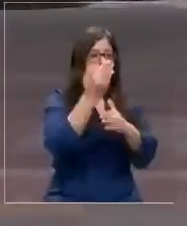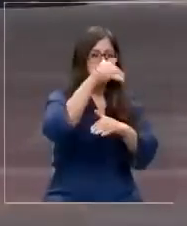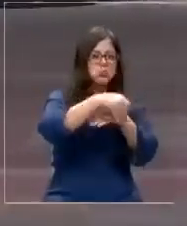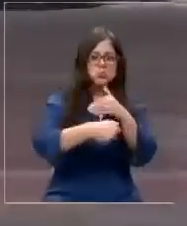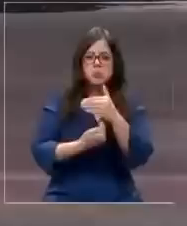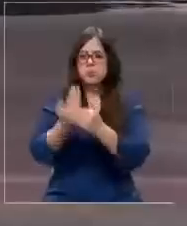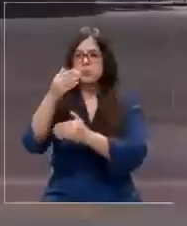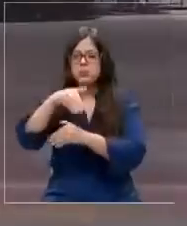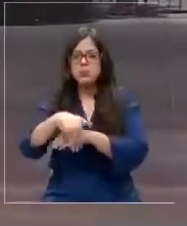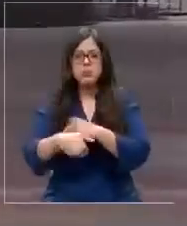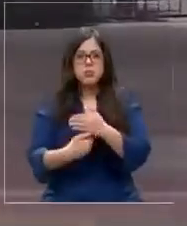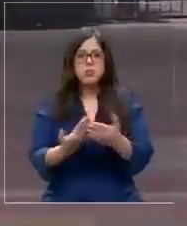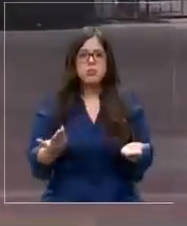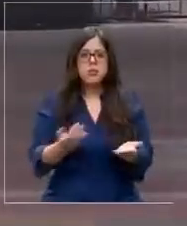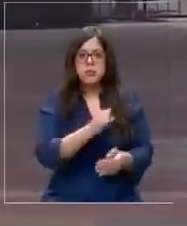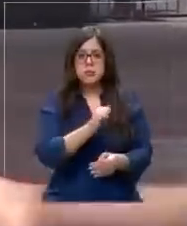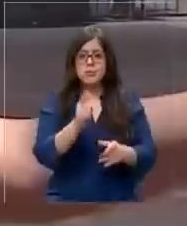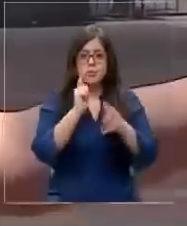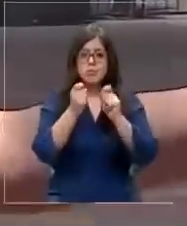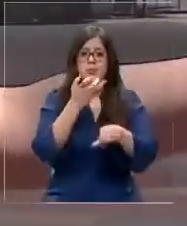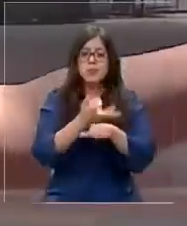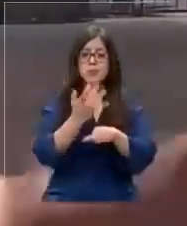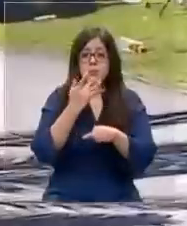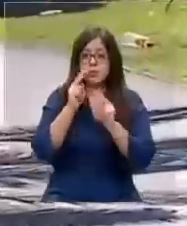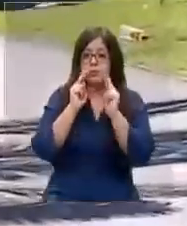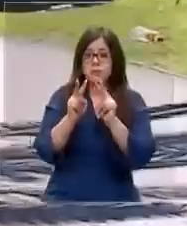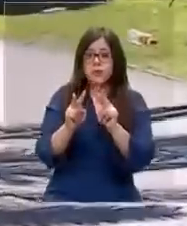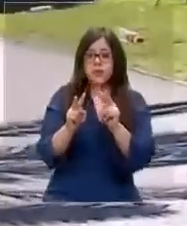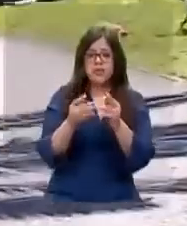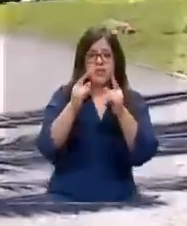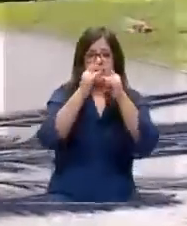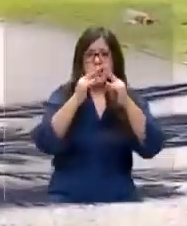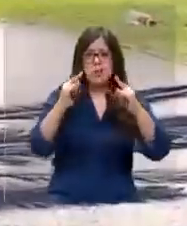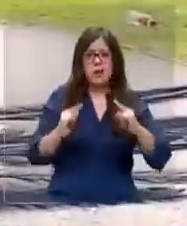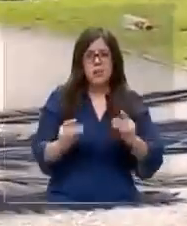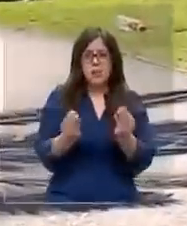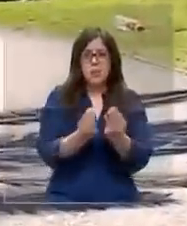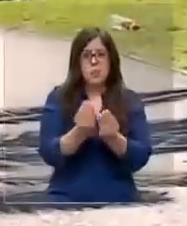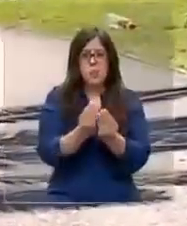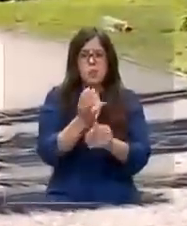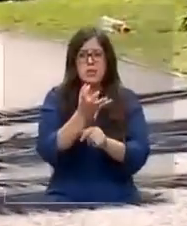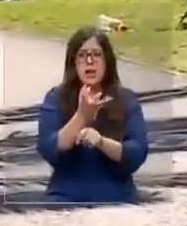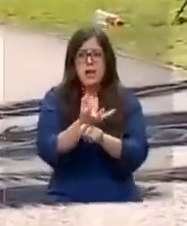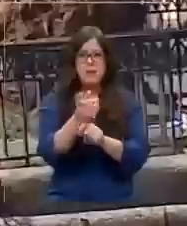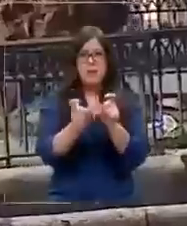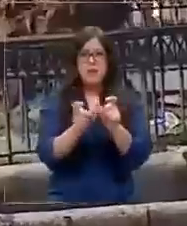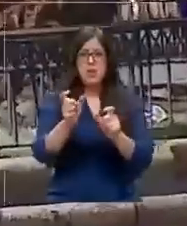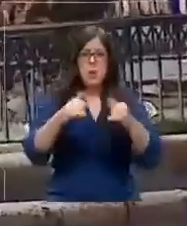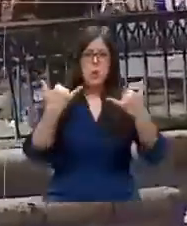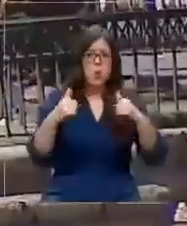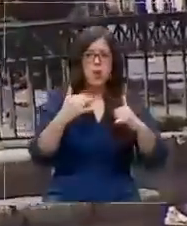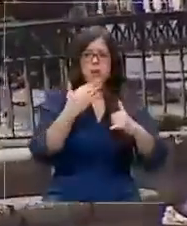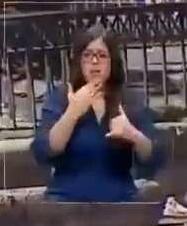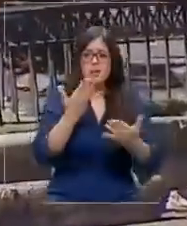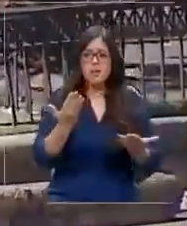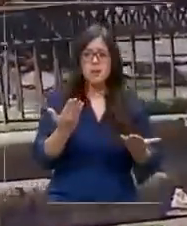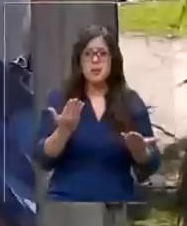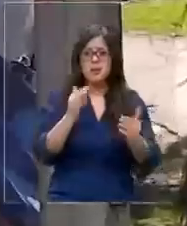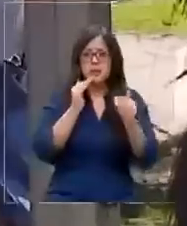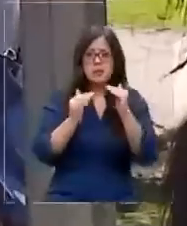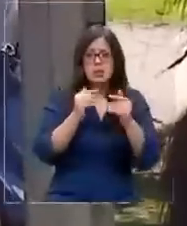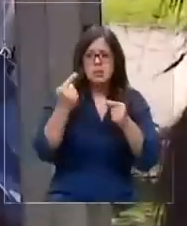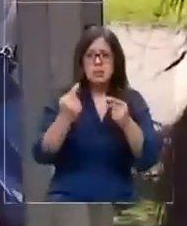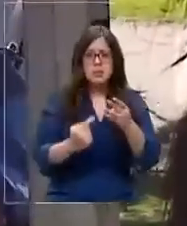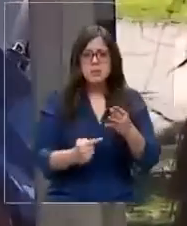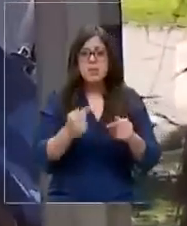pase siempre va a tener sus riesgos, porque aquí como ves está lleno de carpas, hay gente, hay personas, hay niños jugando. Todas las carpas